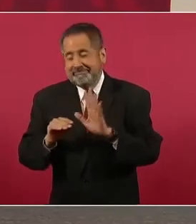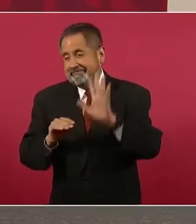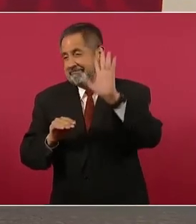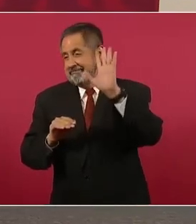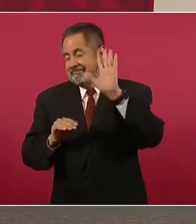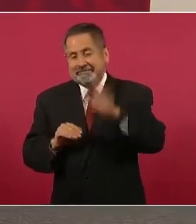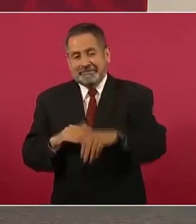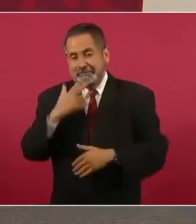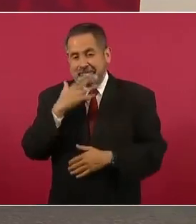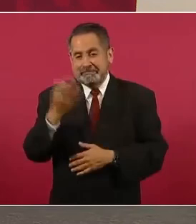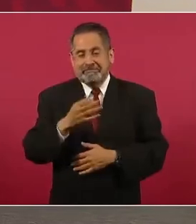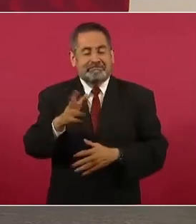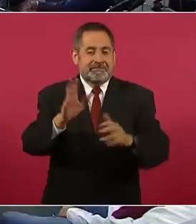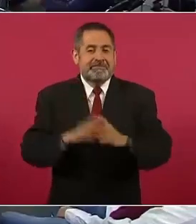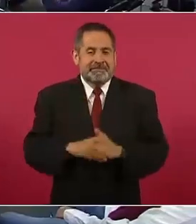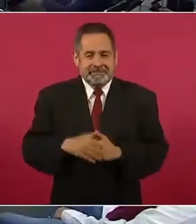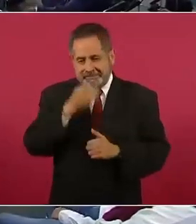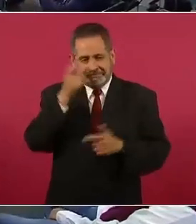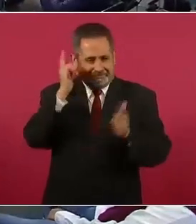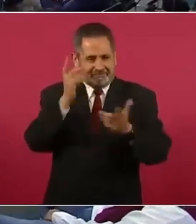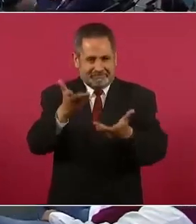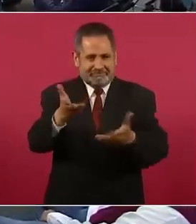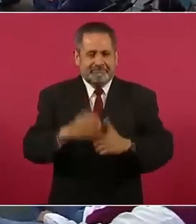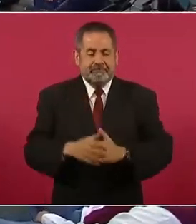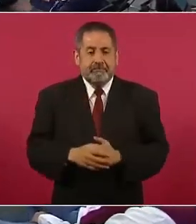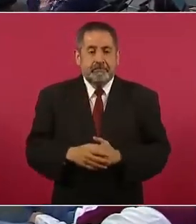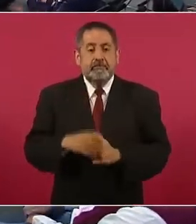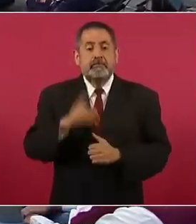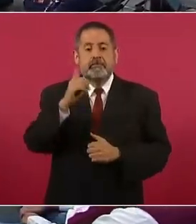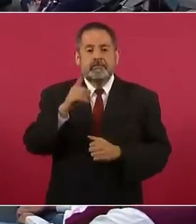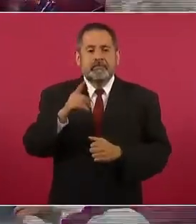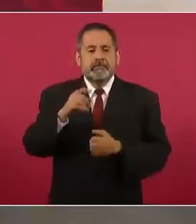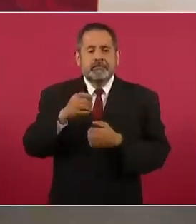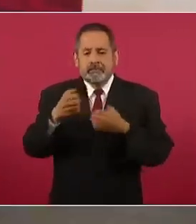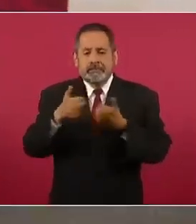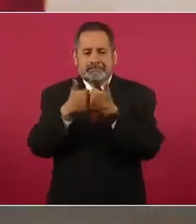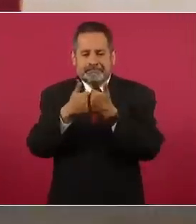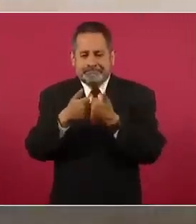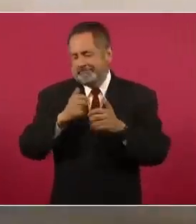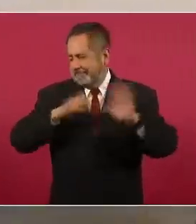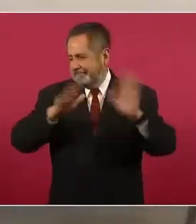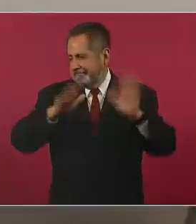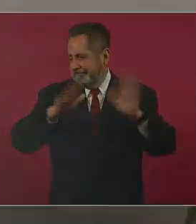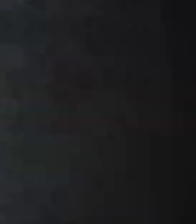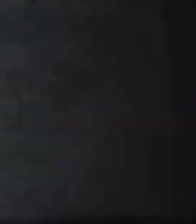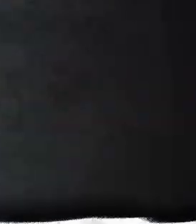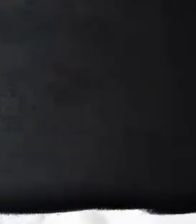Bueno, pues, eso es lo que les deseo. Y una concha, ya. Adiós, adiós.